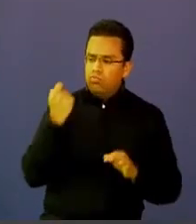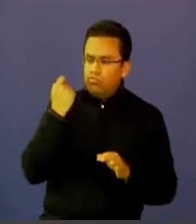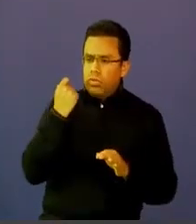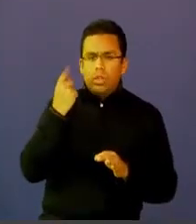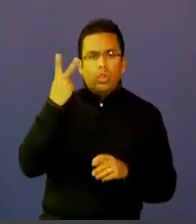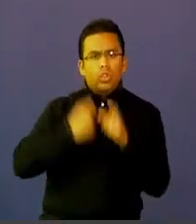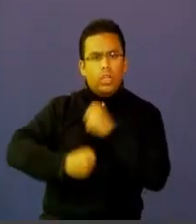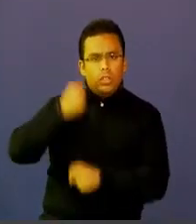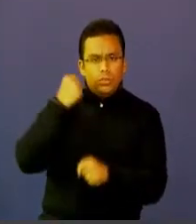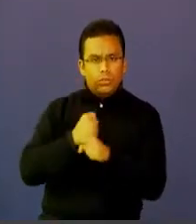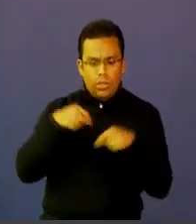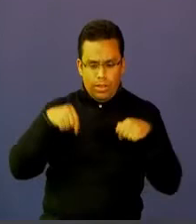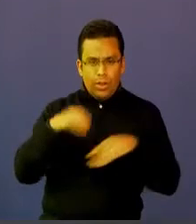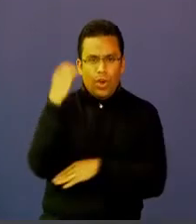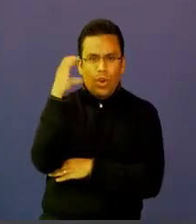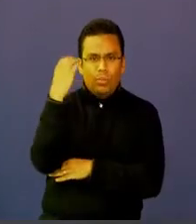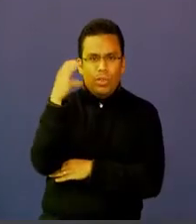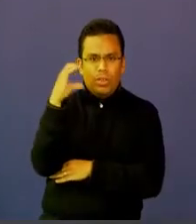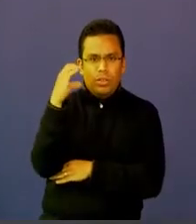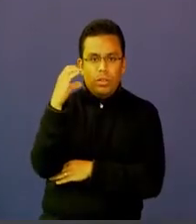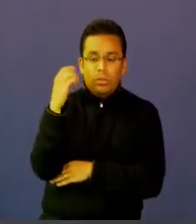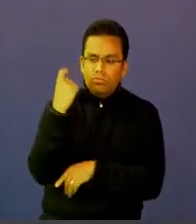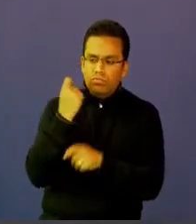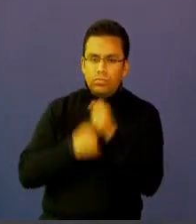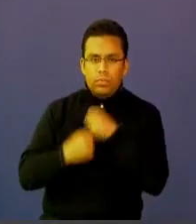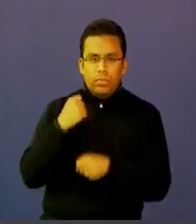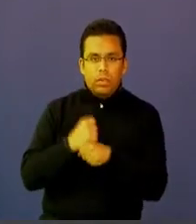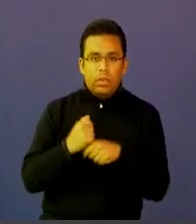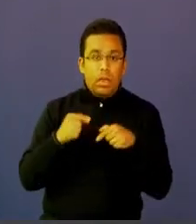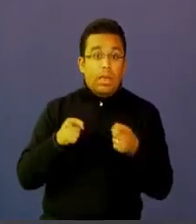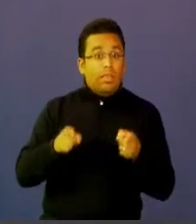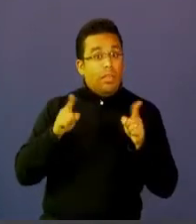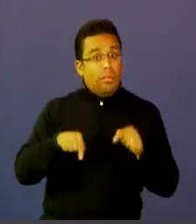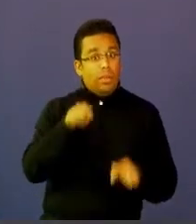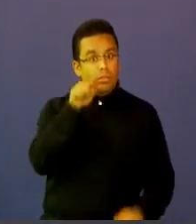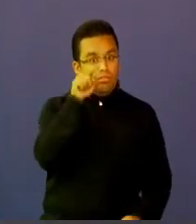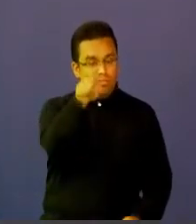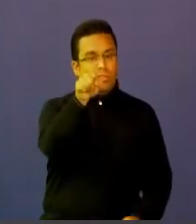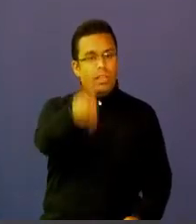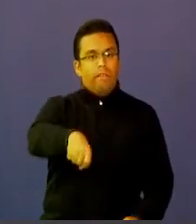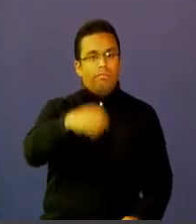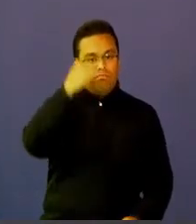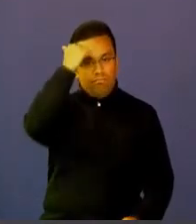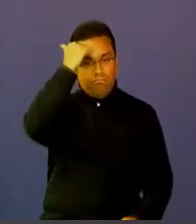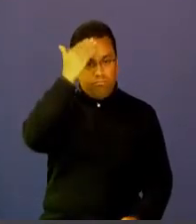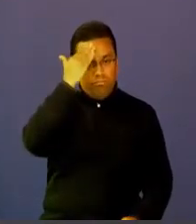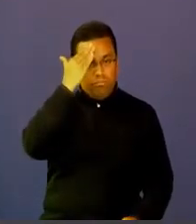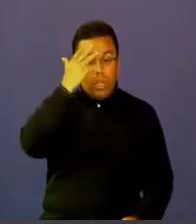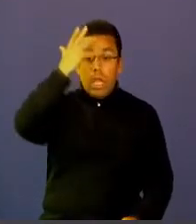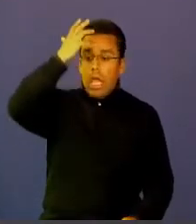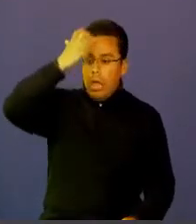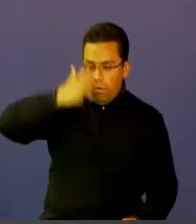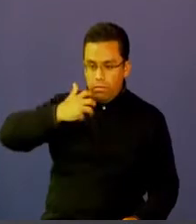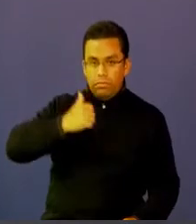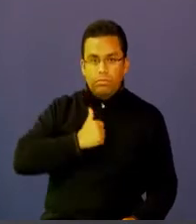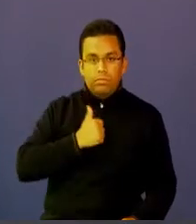los últimos dos años en Colombia y que es también algo a lo que se deben enfrentar los docentes. La evaluación.